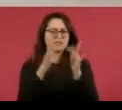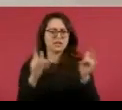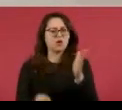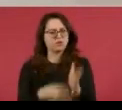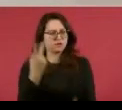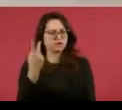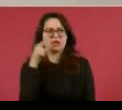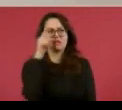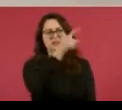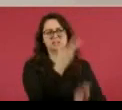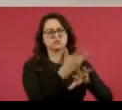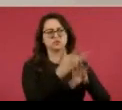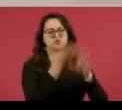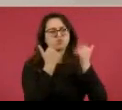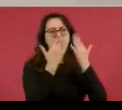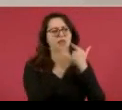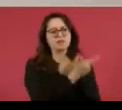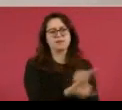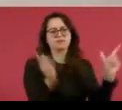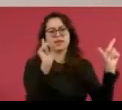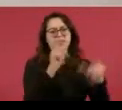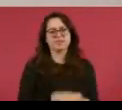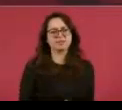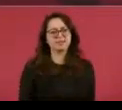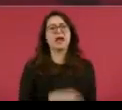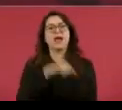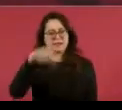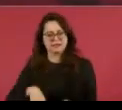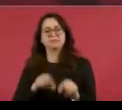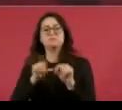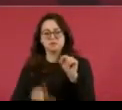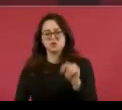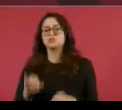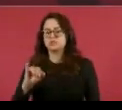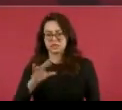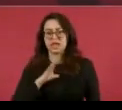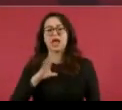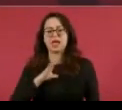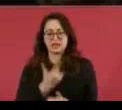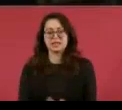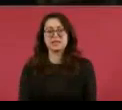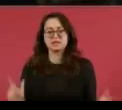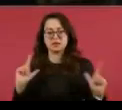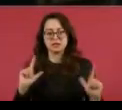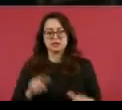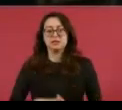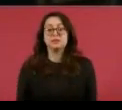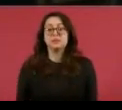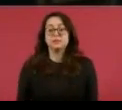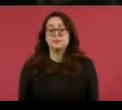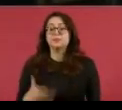aquí sí hay libertades. Hablando de eso, señor presidente, en este momento que yo estoy hablando con usted